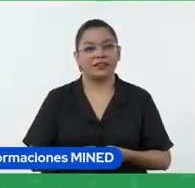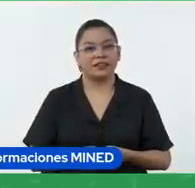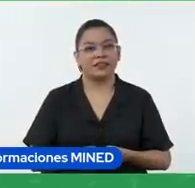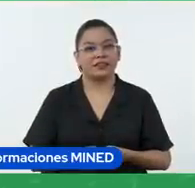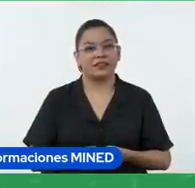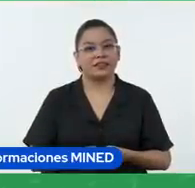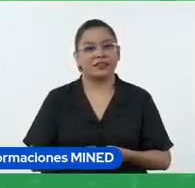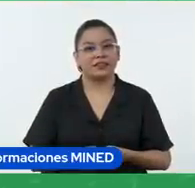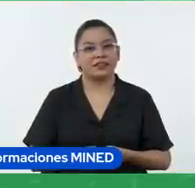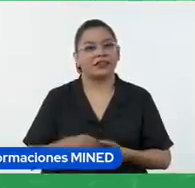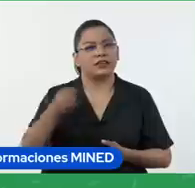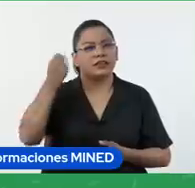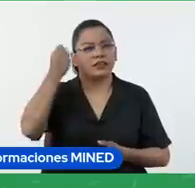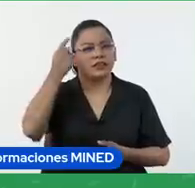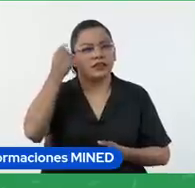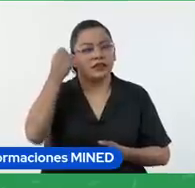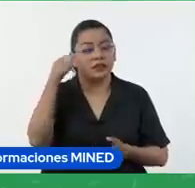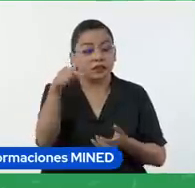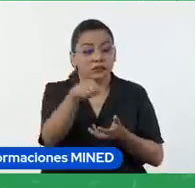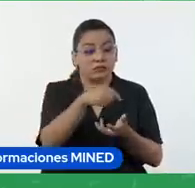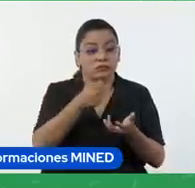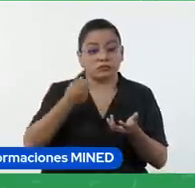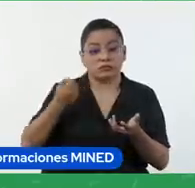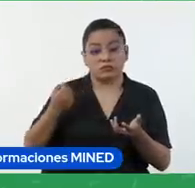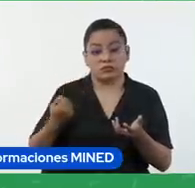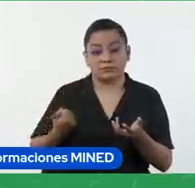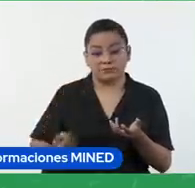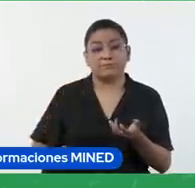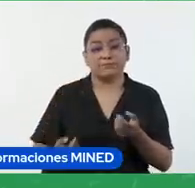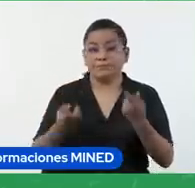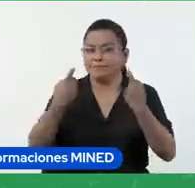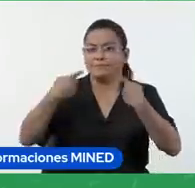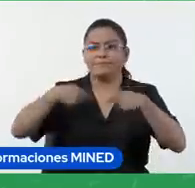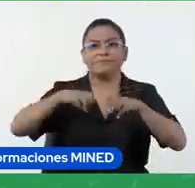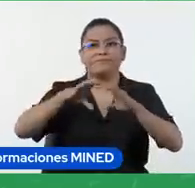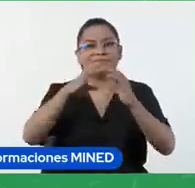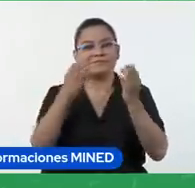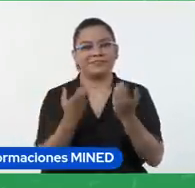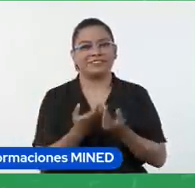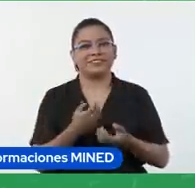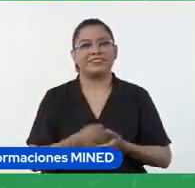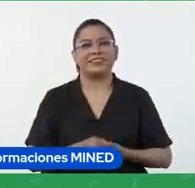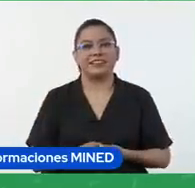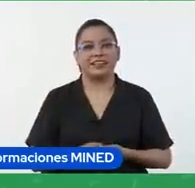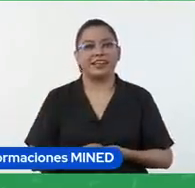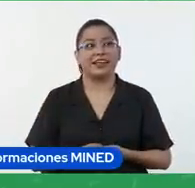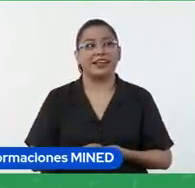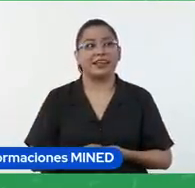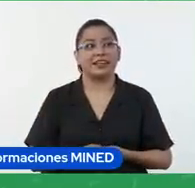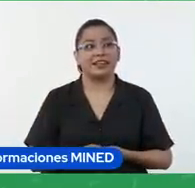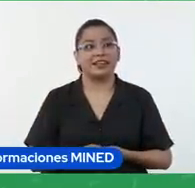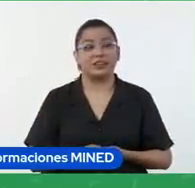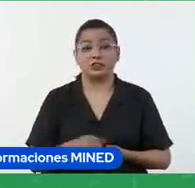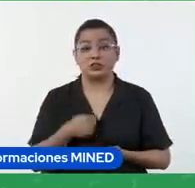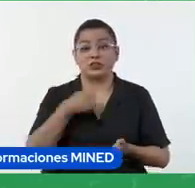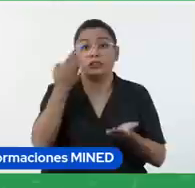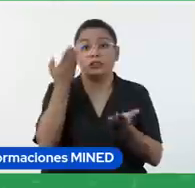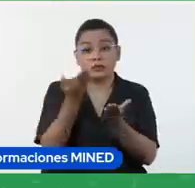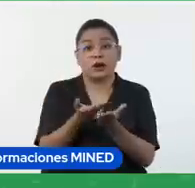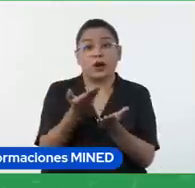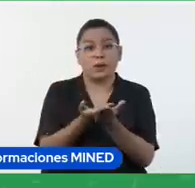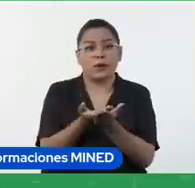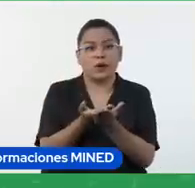la comprensión de los estudiantes durante la clase en este caso la estoy proponiendo como una